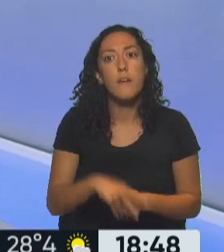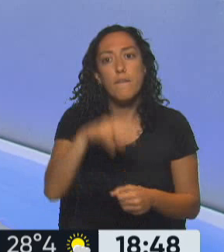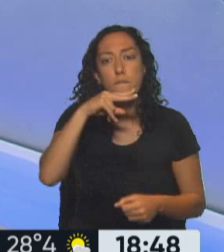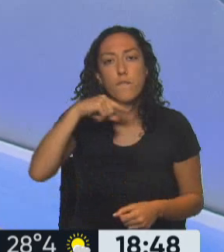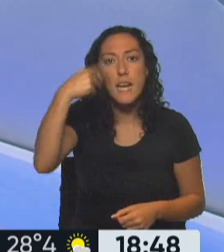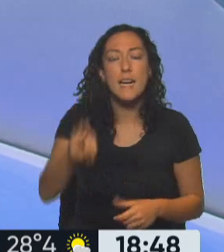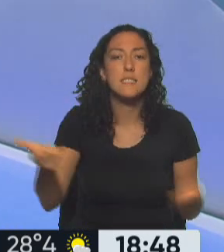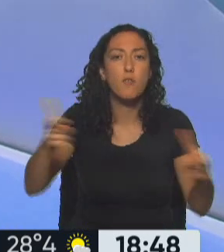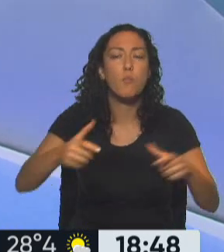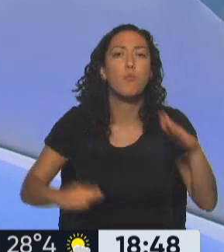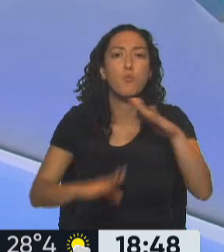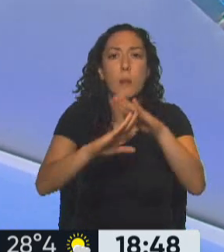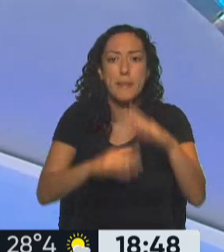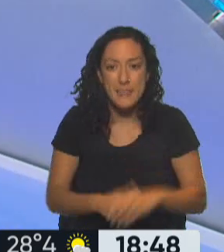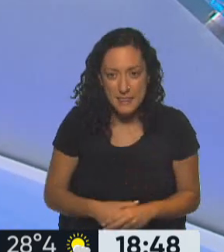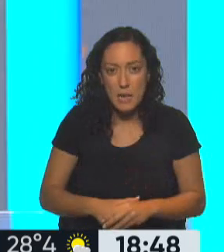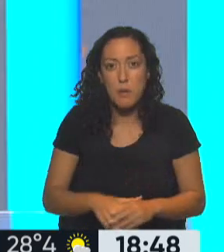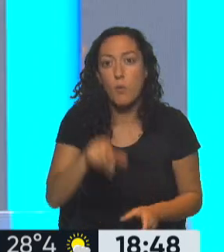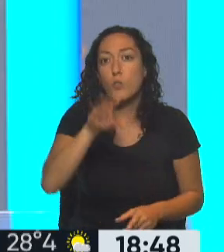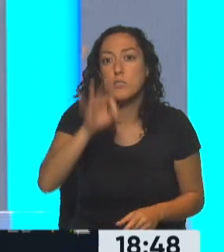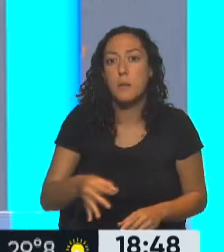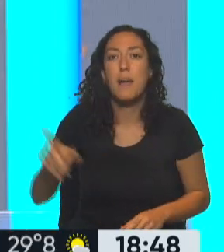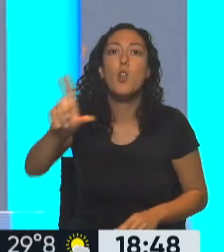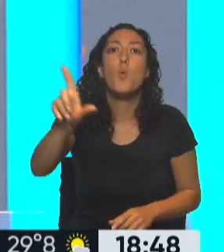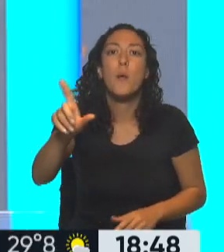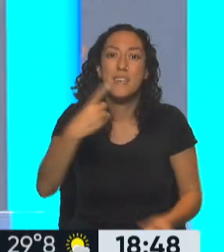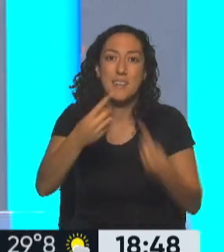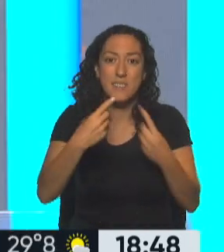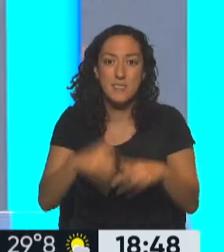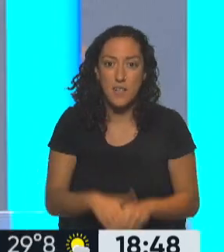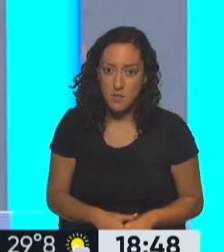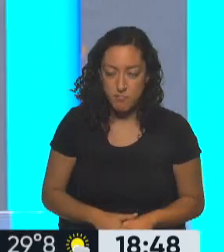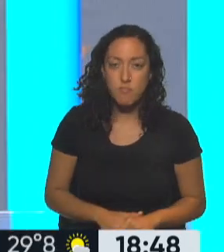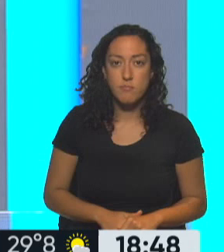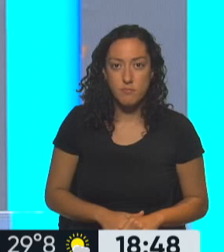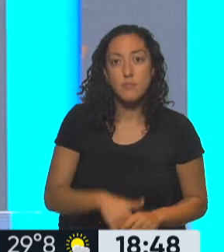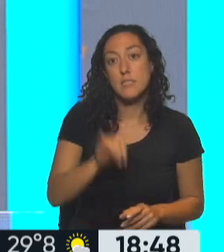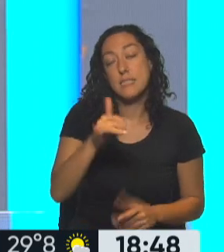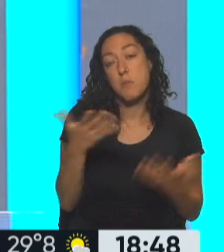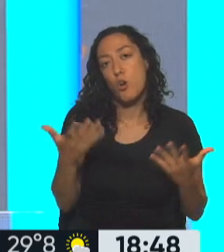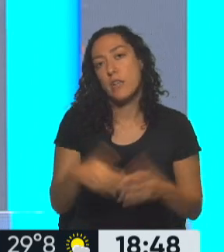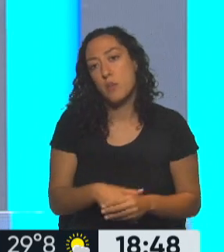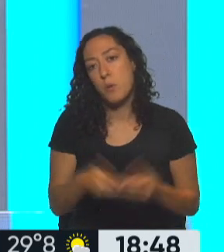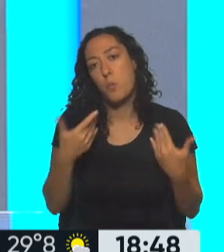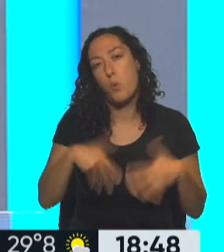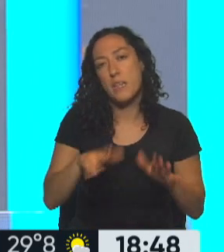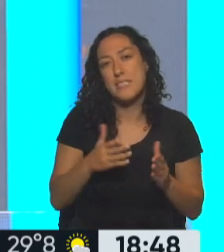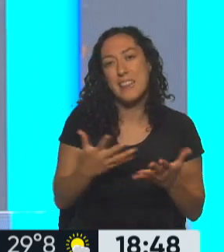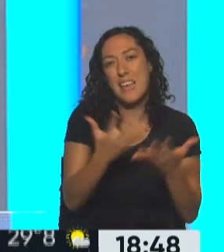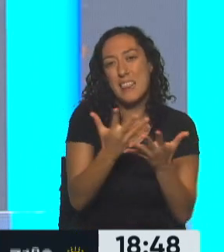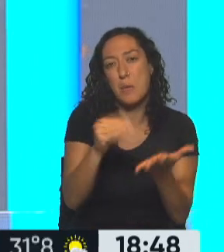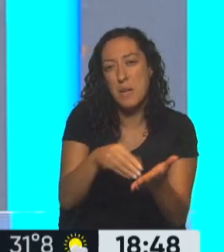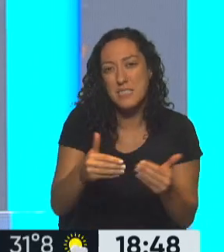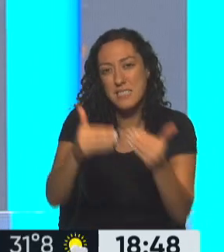reunión clave. Yo te digo de la agenda para que vayas... entrevistarlo el lunes. Sí, por eso. Pero quizás se estire unos días más, porque